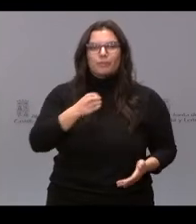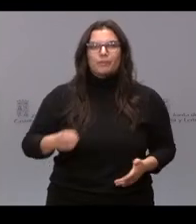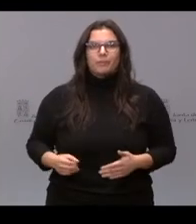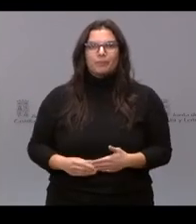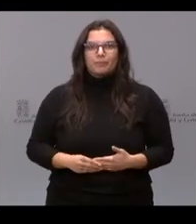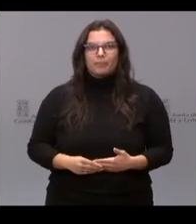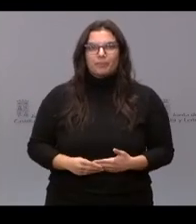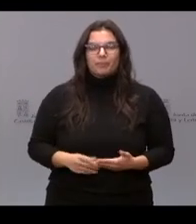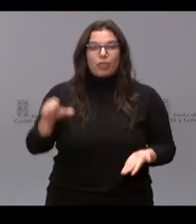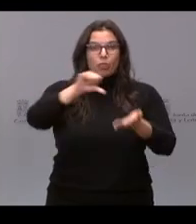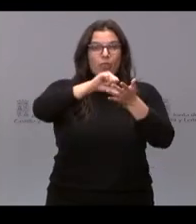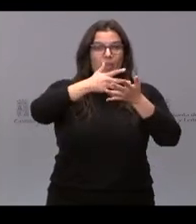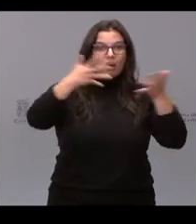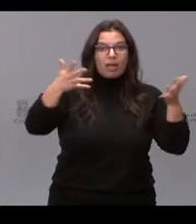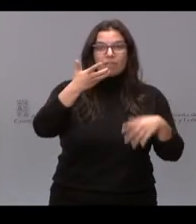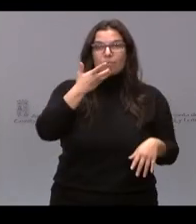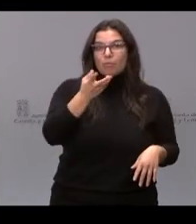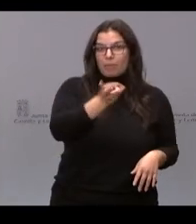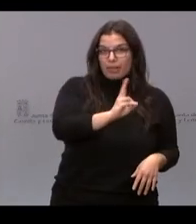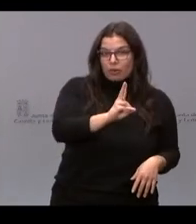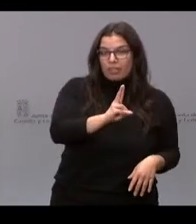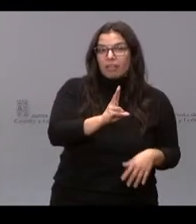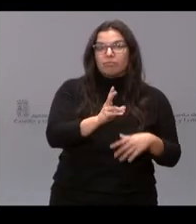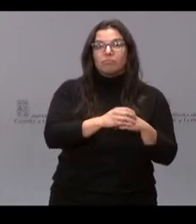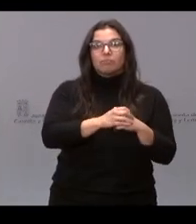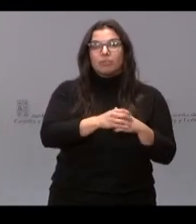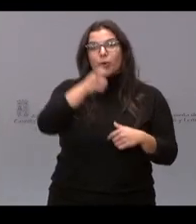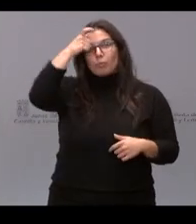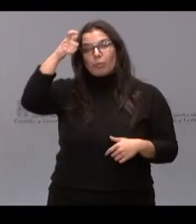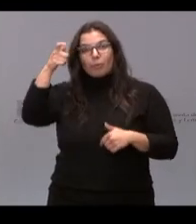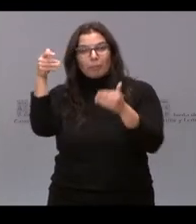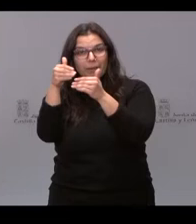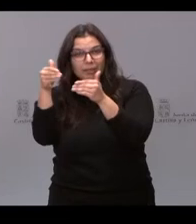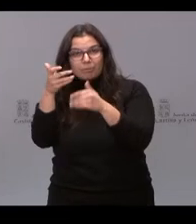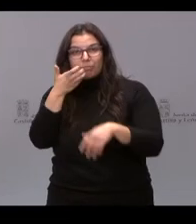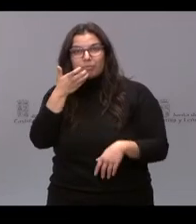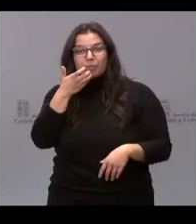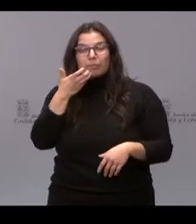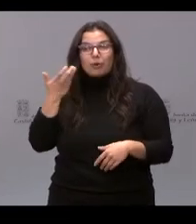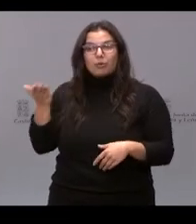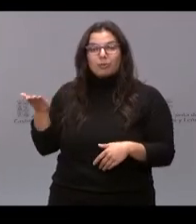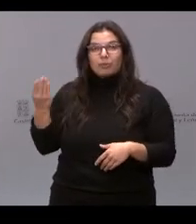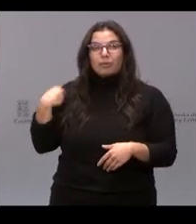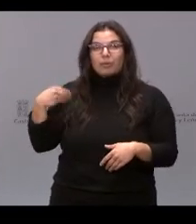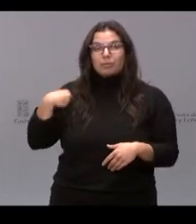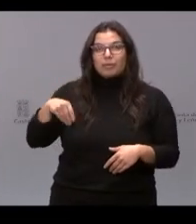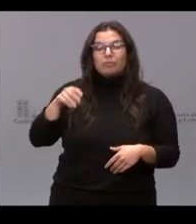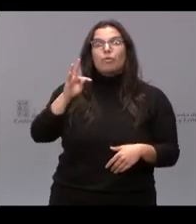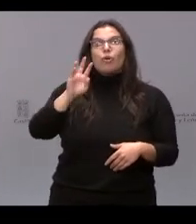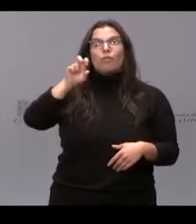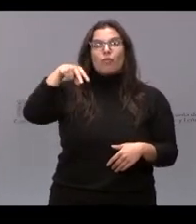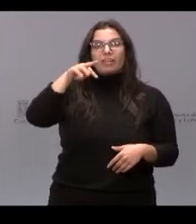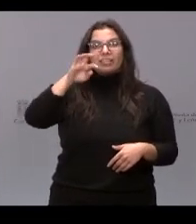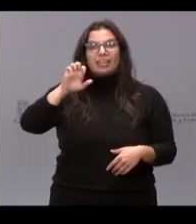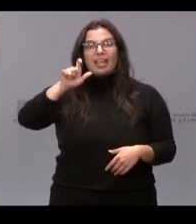Ciudades grandes como Valladolid, pueblecillos pequeños como Fuentes Fresno de